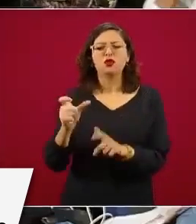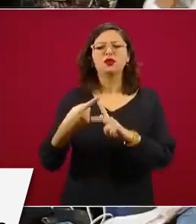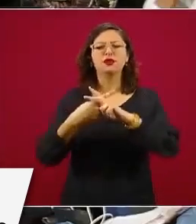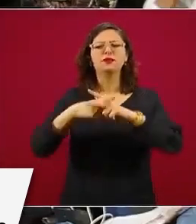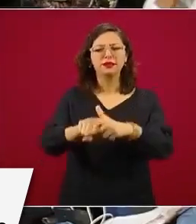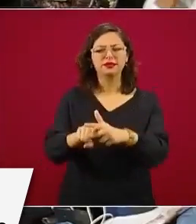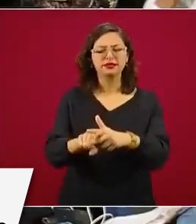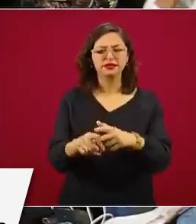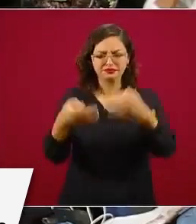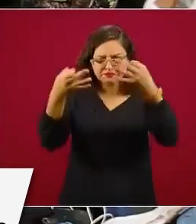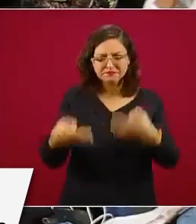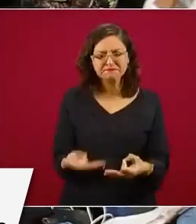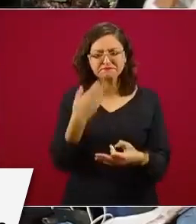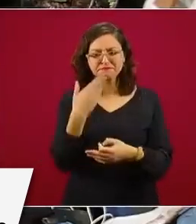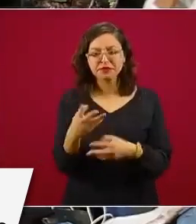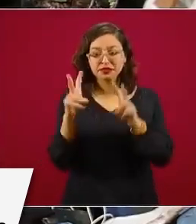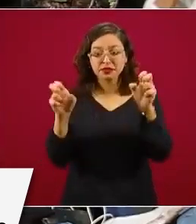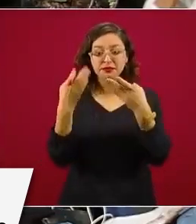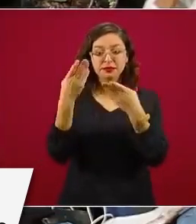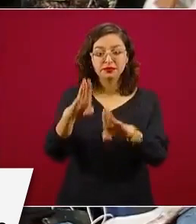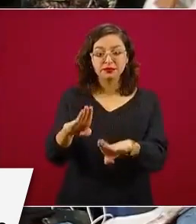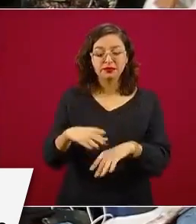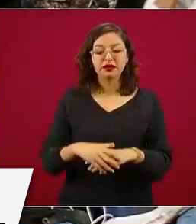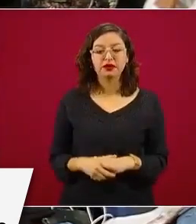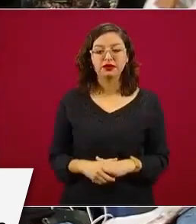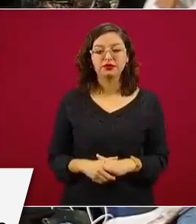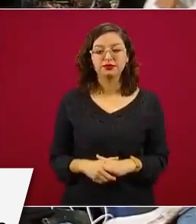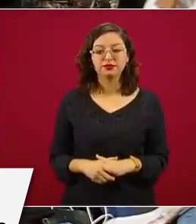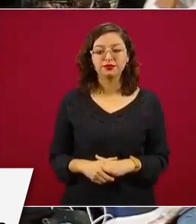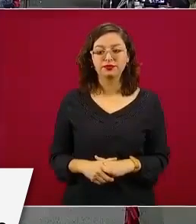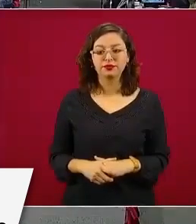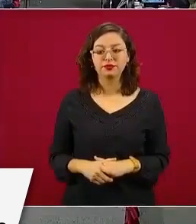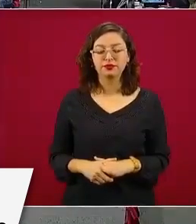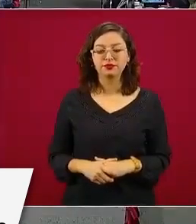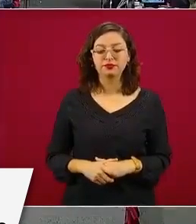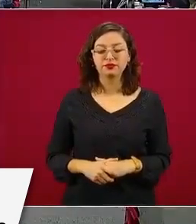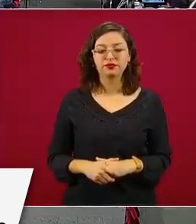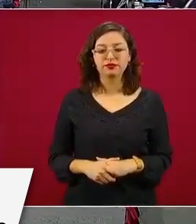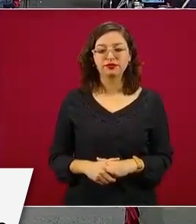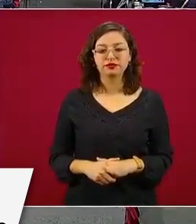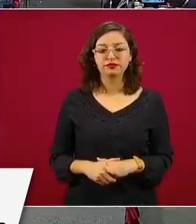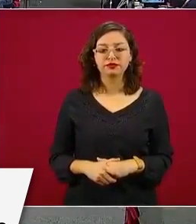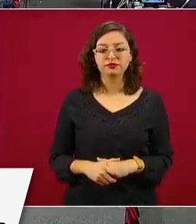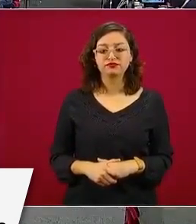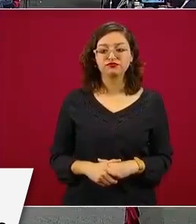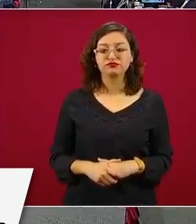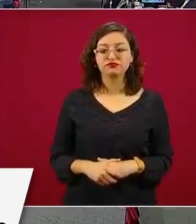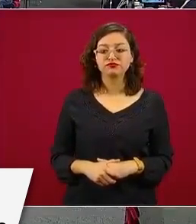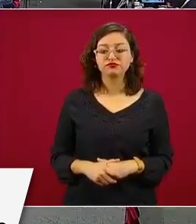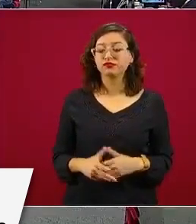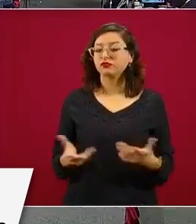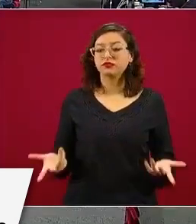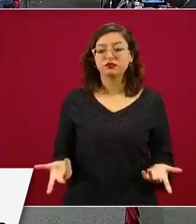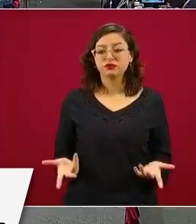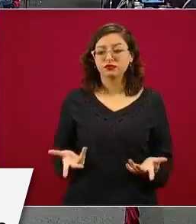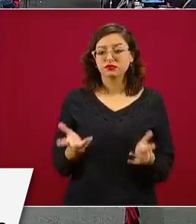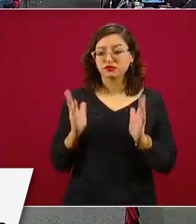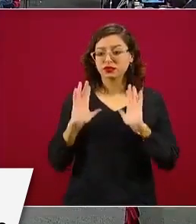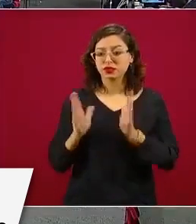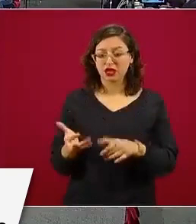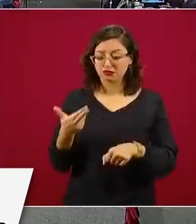comienza ya oficialmente este programa, por principio de cuentas? Pues ya es un asunto nada más de trámite,